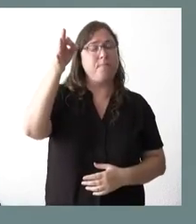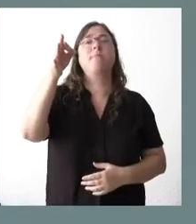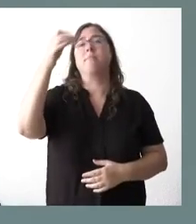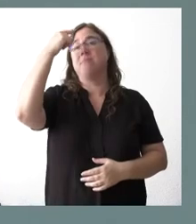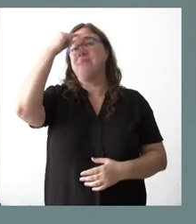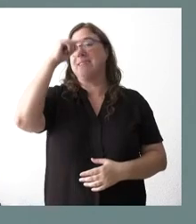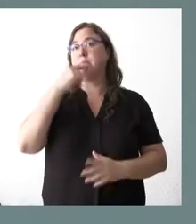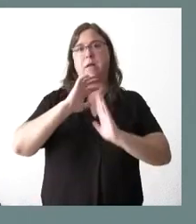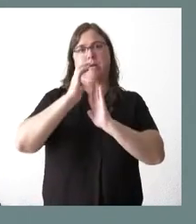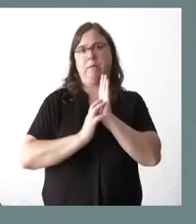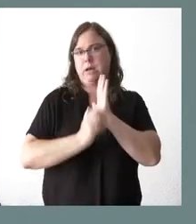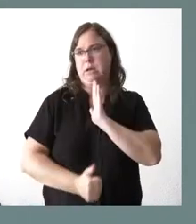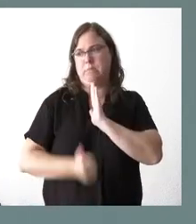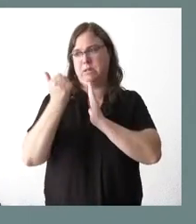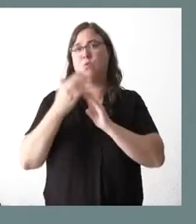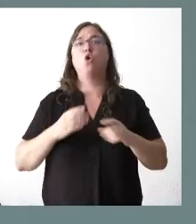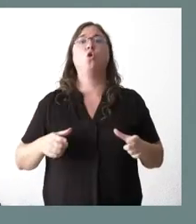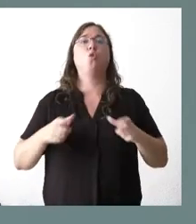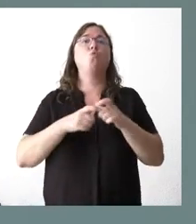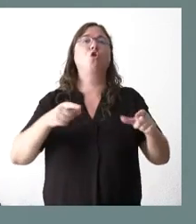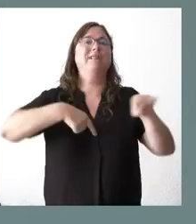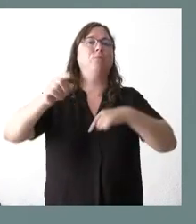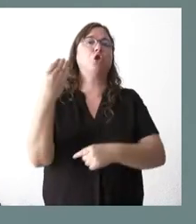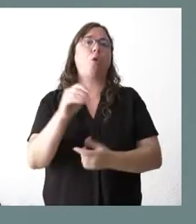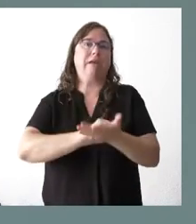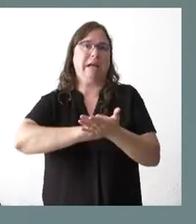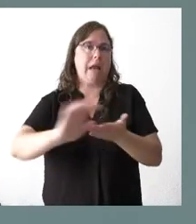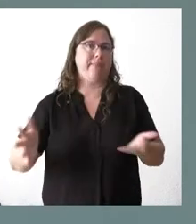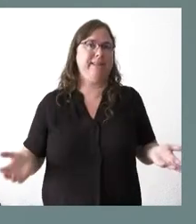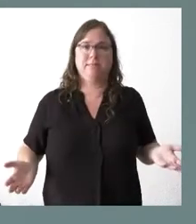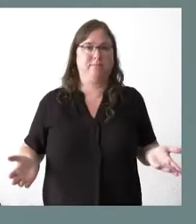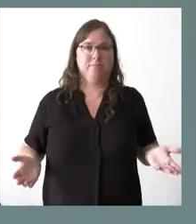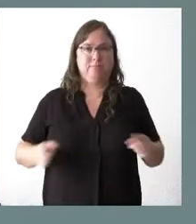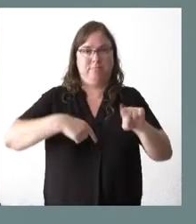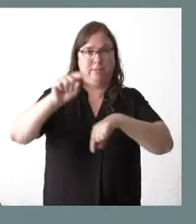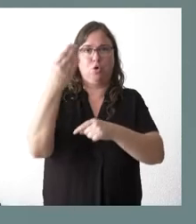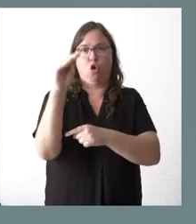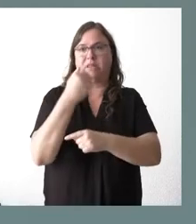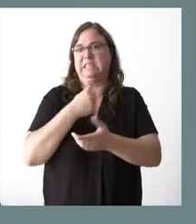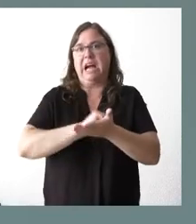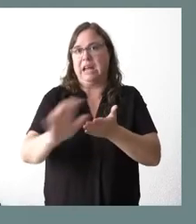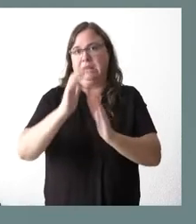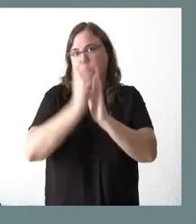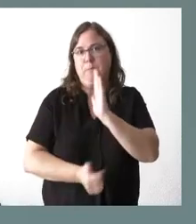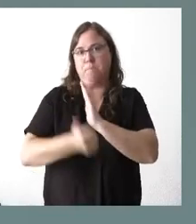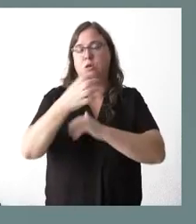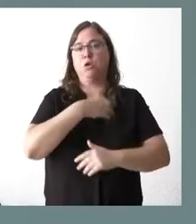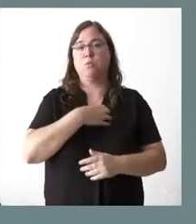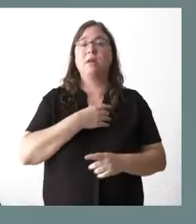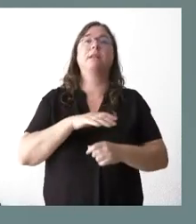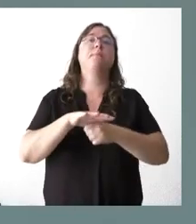no puede haber más rebajas, porque el bono de transporte joven es gratuito y, por tanto, ahí no puede haber más descuentos cuando ya es gratis. Y en el ámbito del